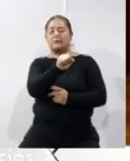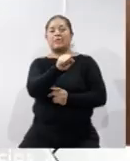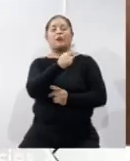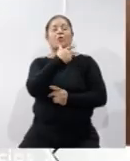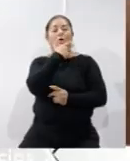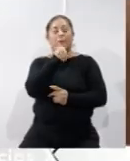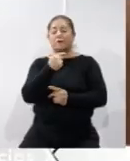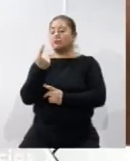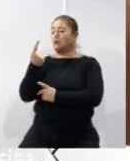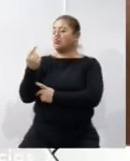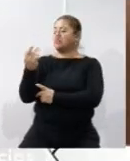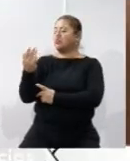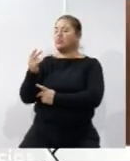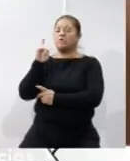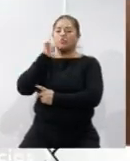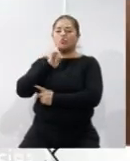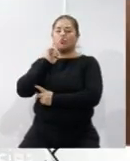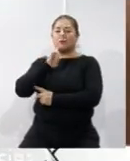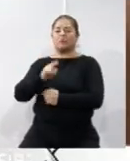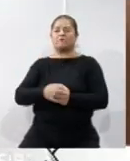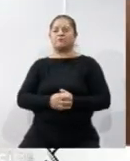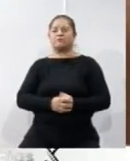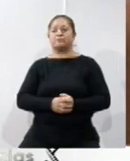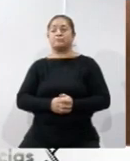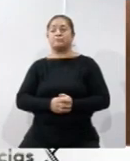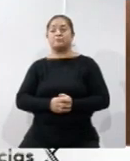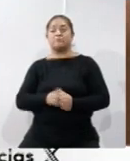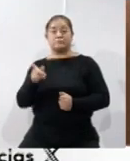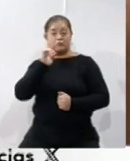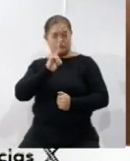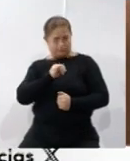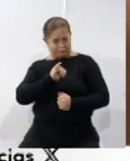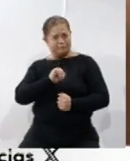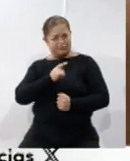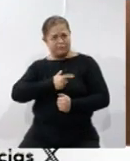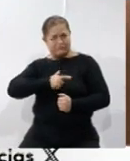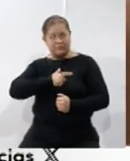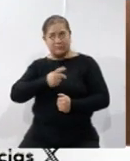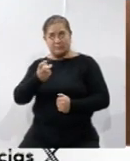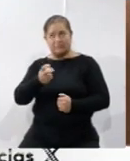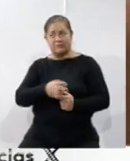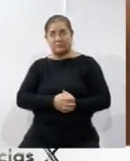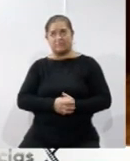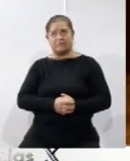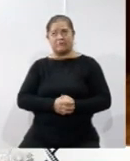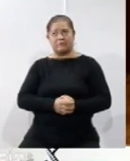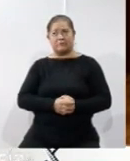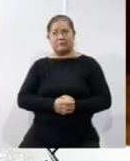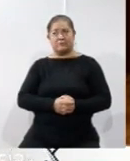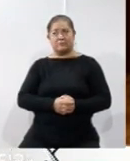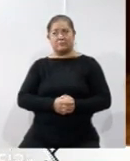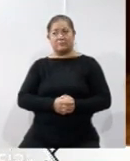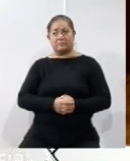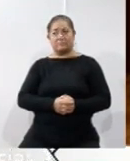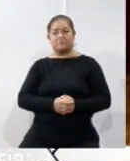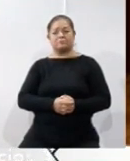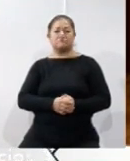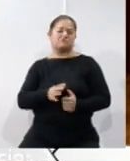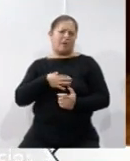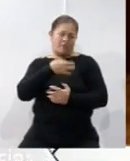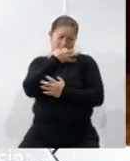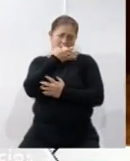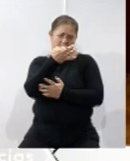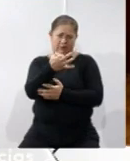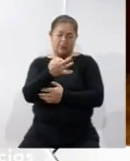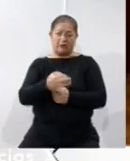1,50 para las damas. Para las mujeres, ¿y si las mujeres también les gusta este tipo de...? Comentarte Nelly y